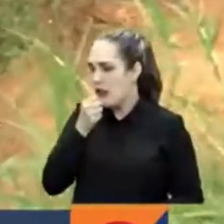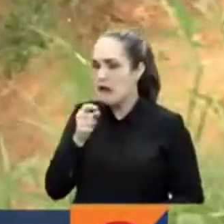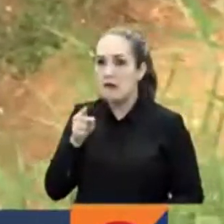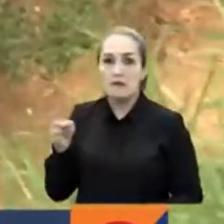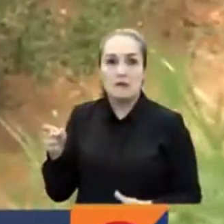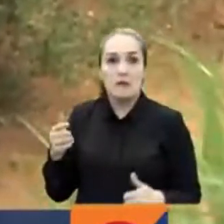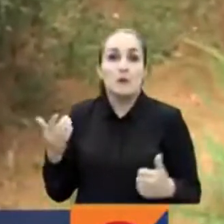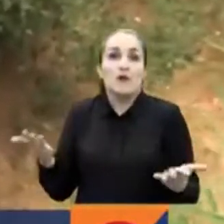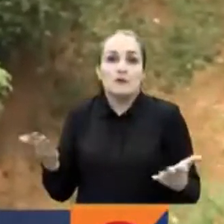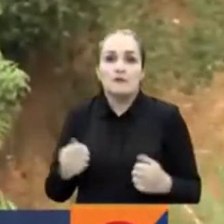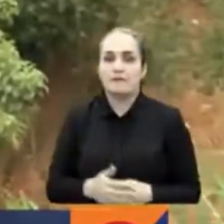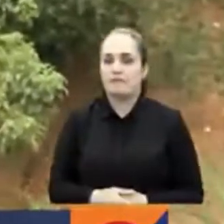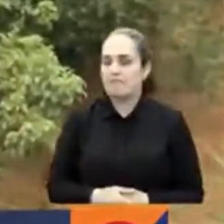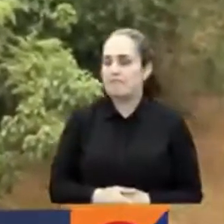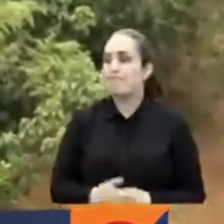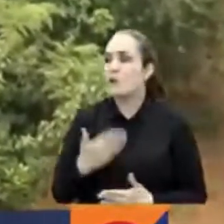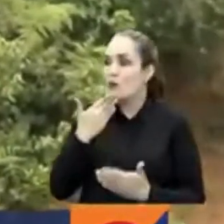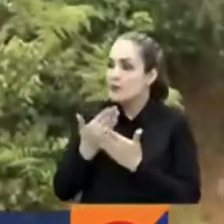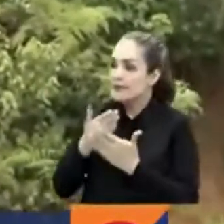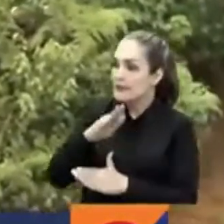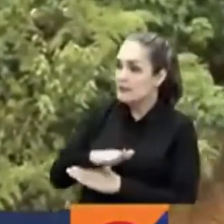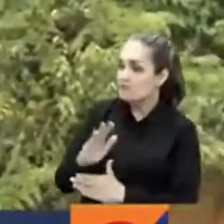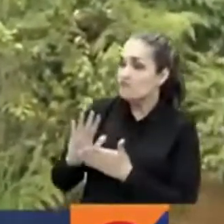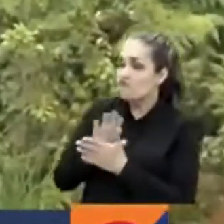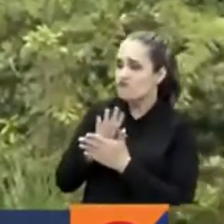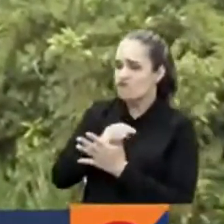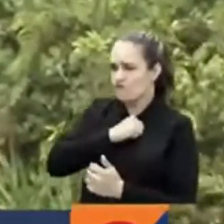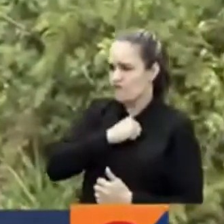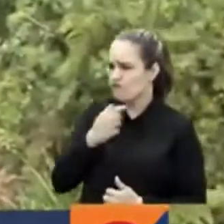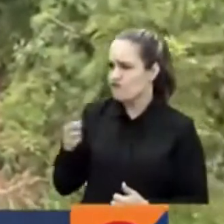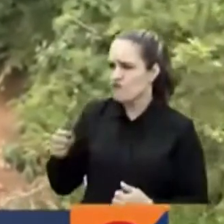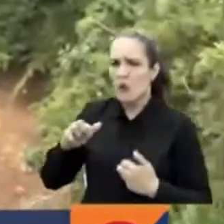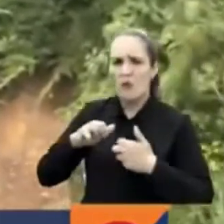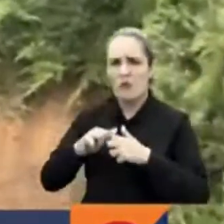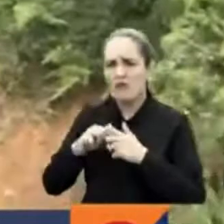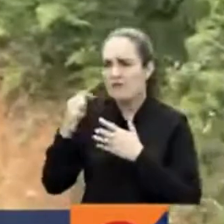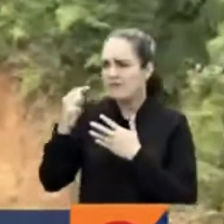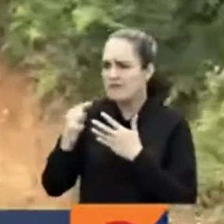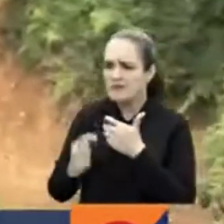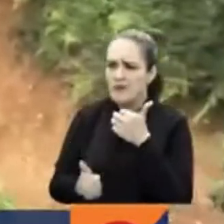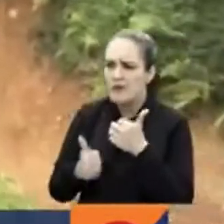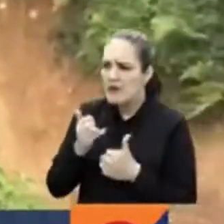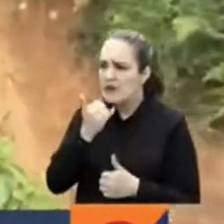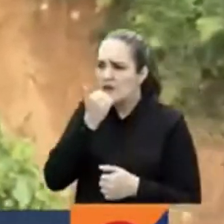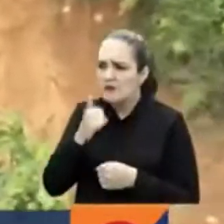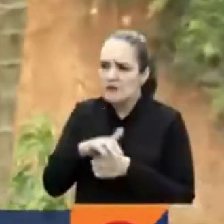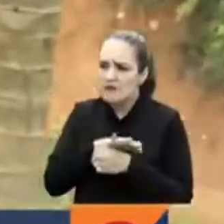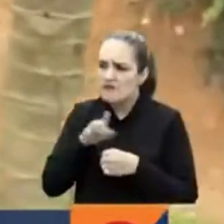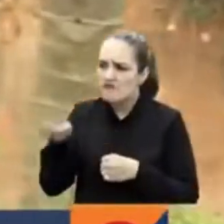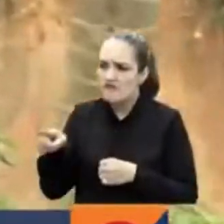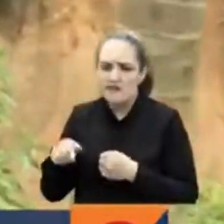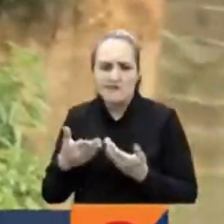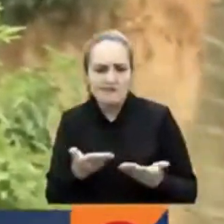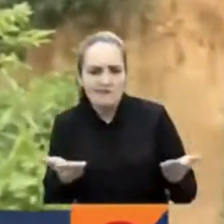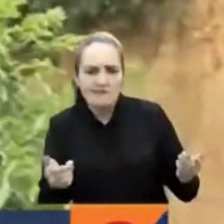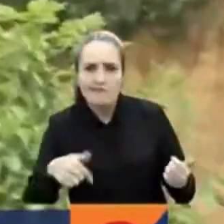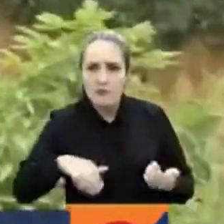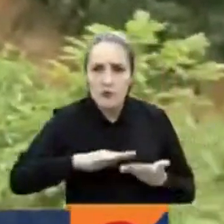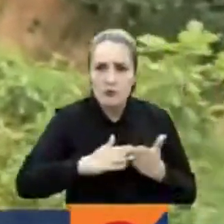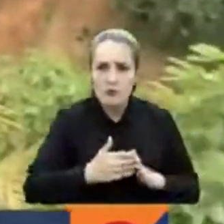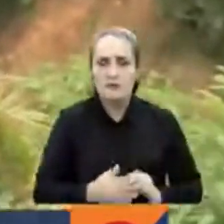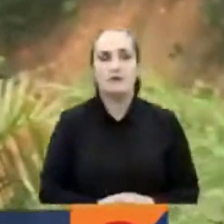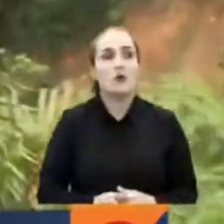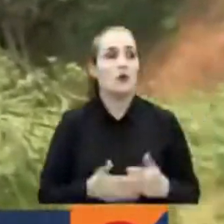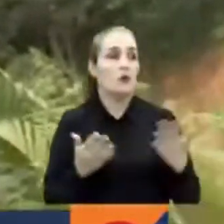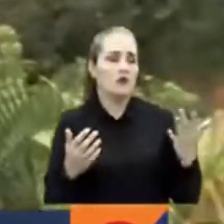Y bueno, señora Nayibe, buenas tardes. Por favor, díganos cuáles son esos problemas que están enfrentando ustedes acá en esta comunidad. Bueno,